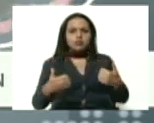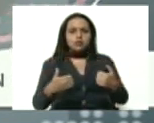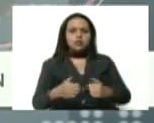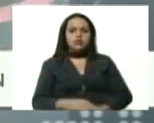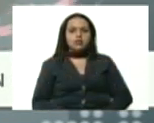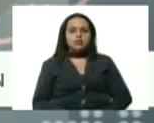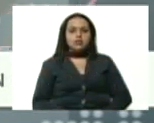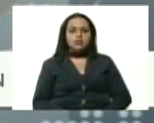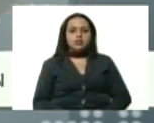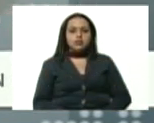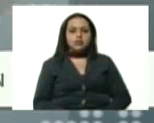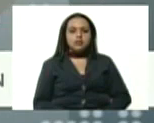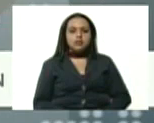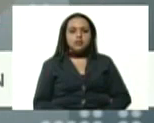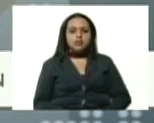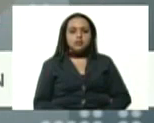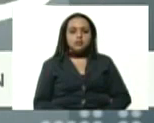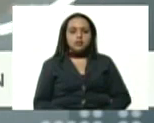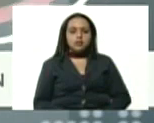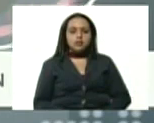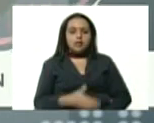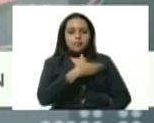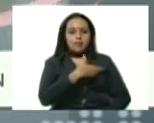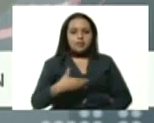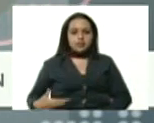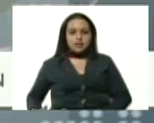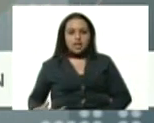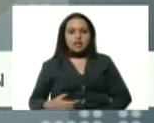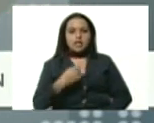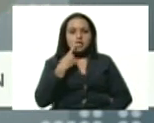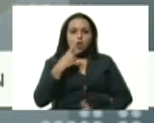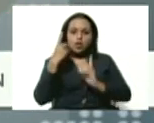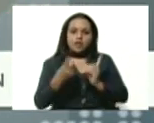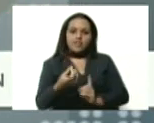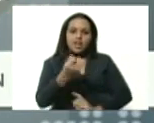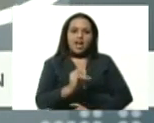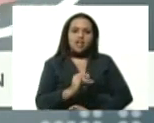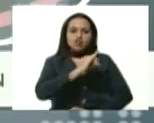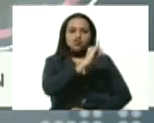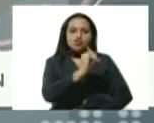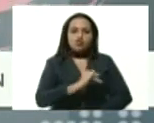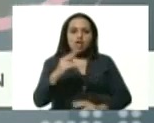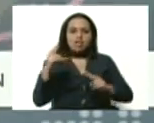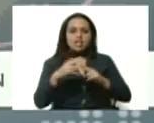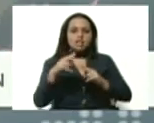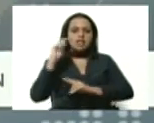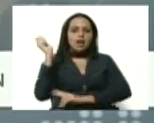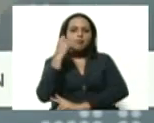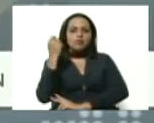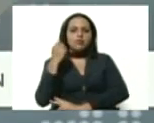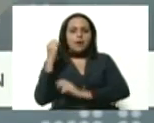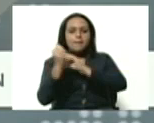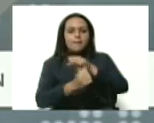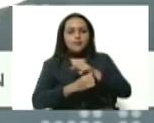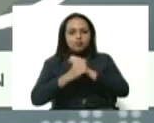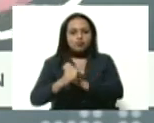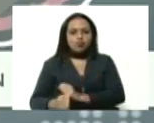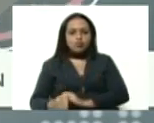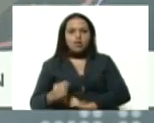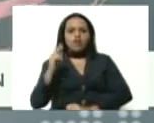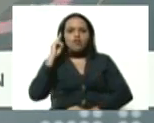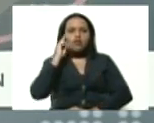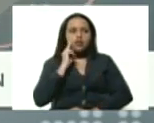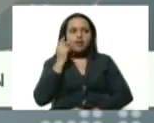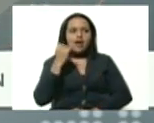ha ordenado se establezcan en los estados Zulia, Táchira, Apure, Amazonas y Bolívar, han ingresado hasta el momento